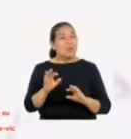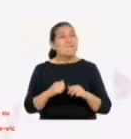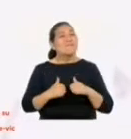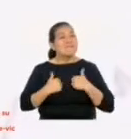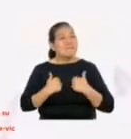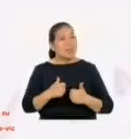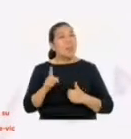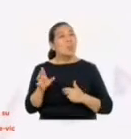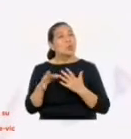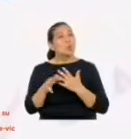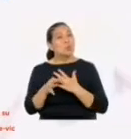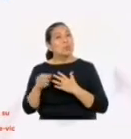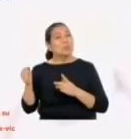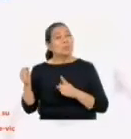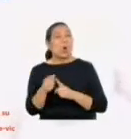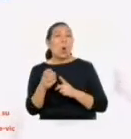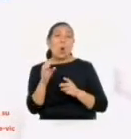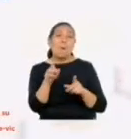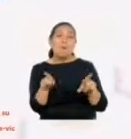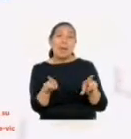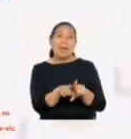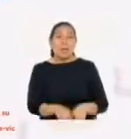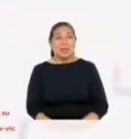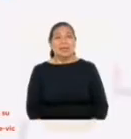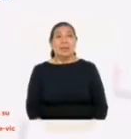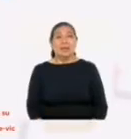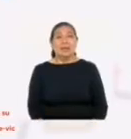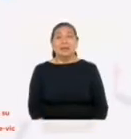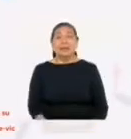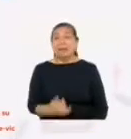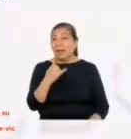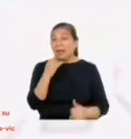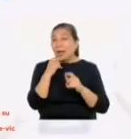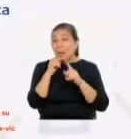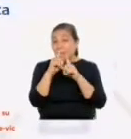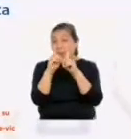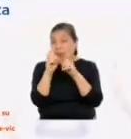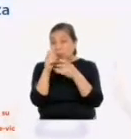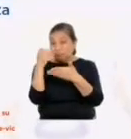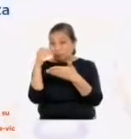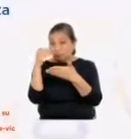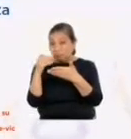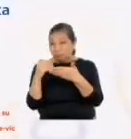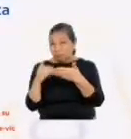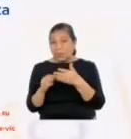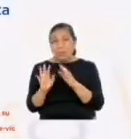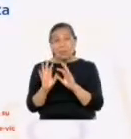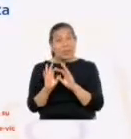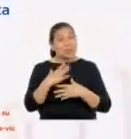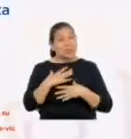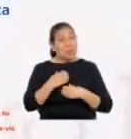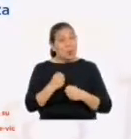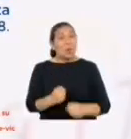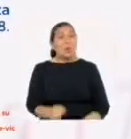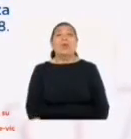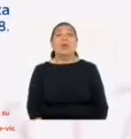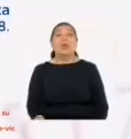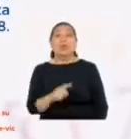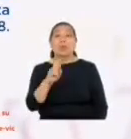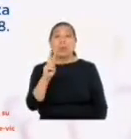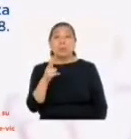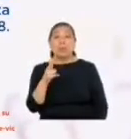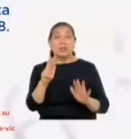vez en su vida por parte del esposo o compañero. Según los resultados de la encuesta demográfica y de salud familiar ENDES,